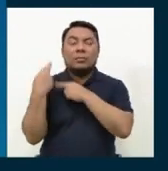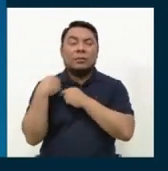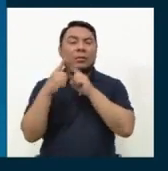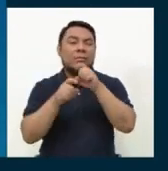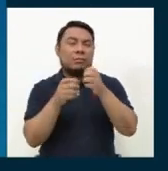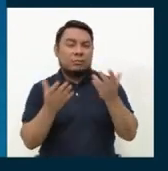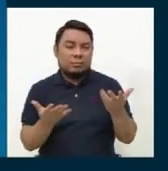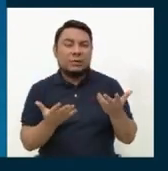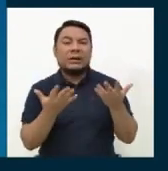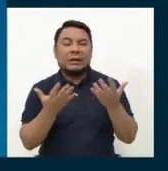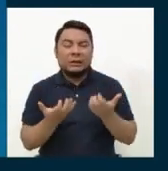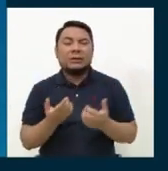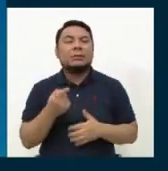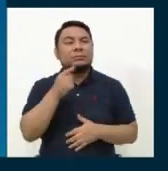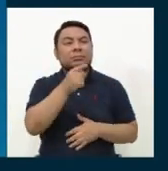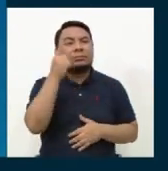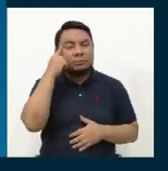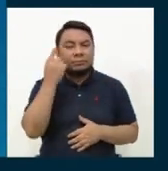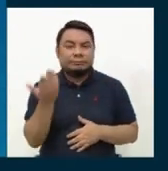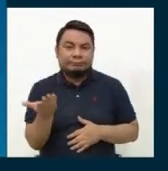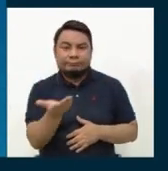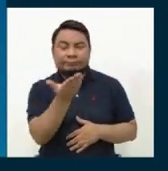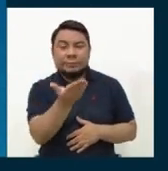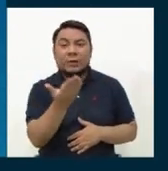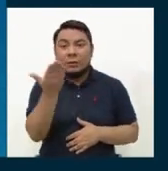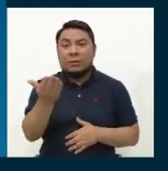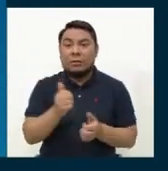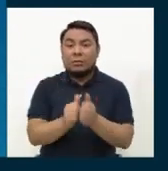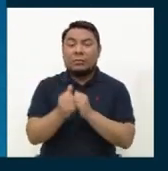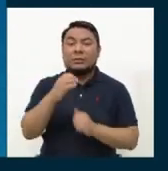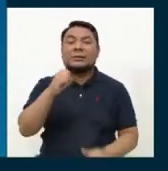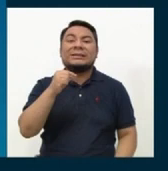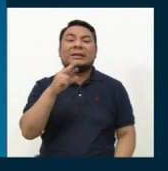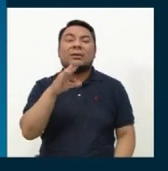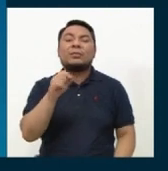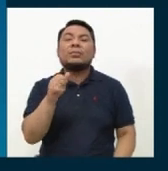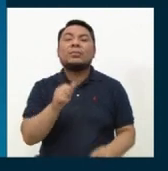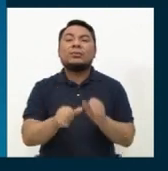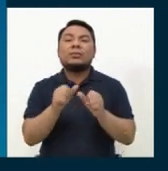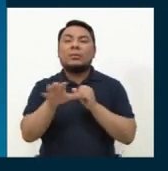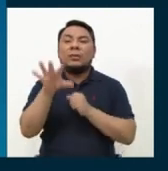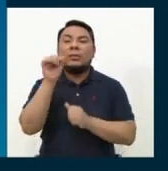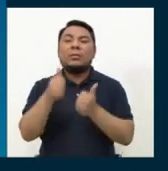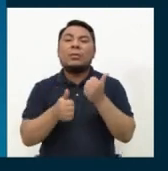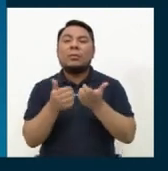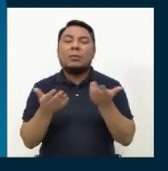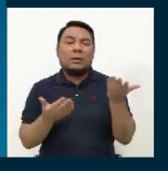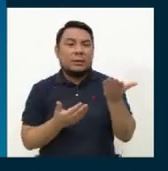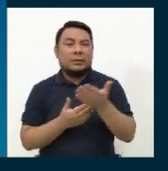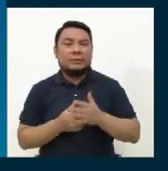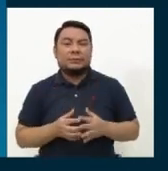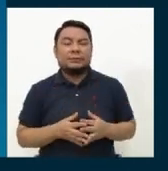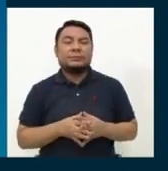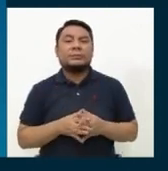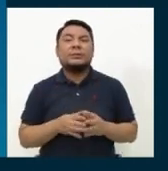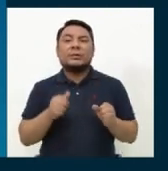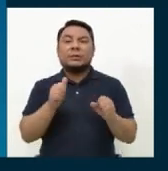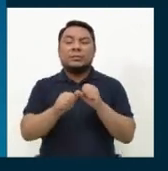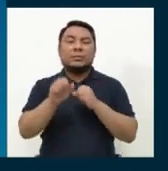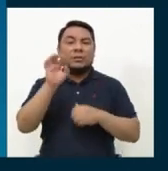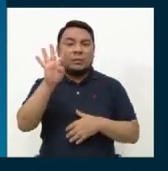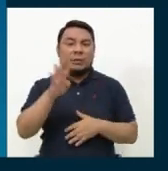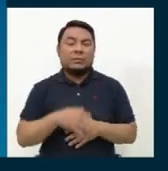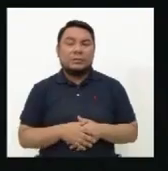que tiene preguntas que hacer. Candidato segundo Sergio Vázquez Coronado. ¿Cuál elige usted? La número cuatro.